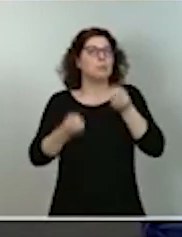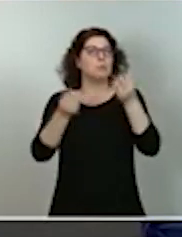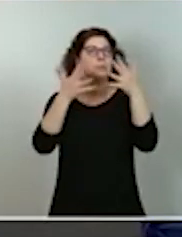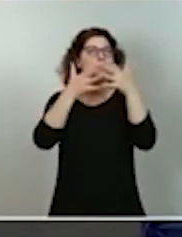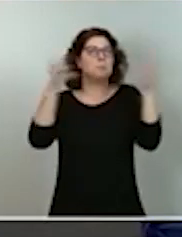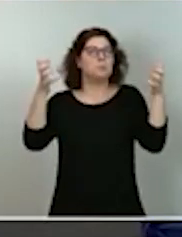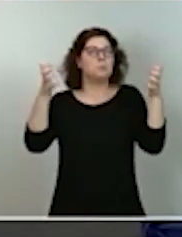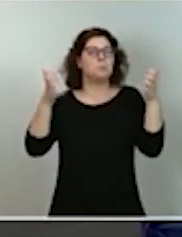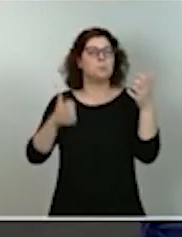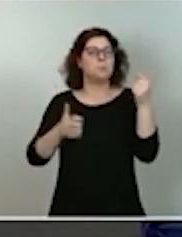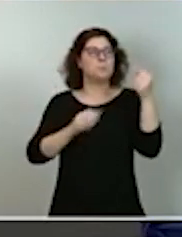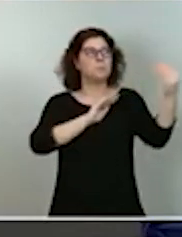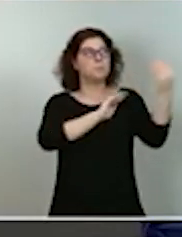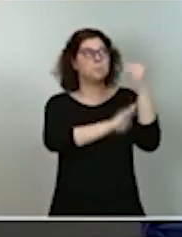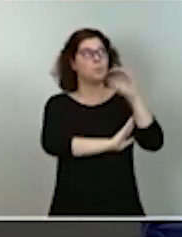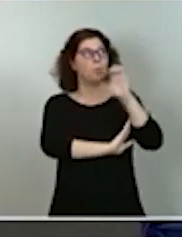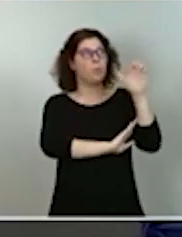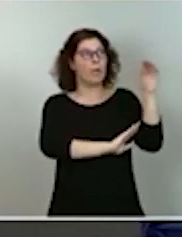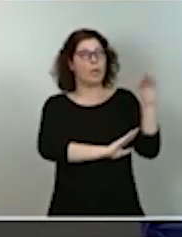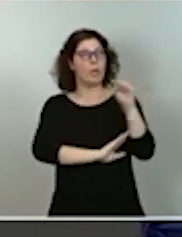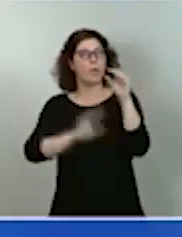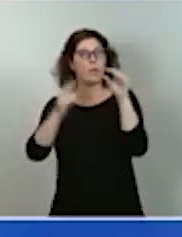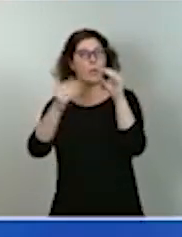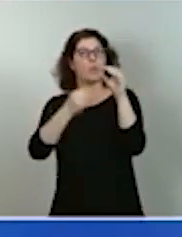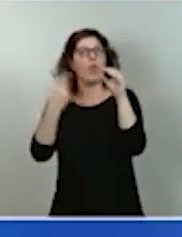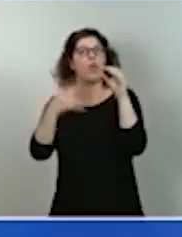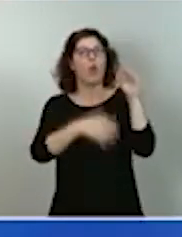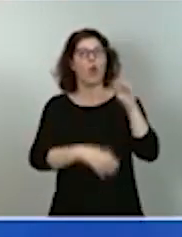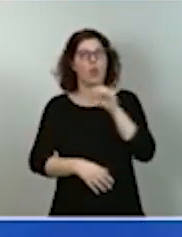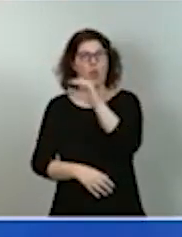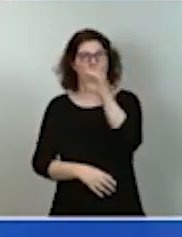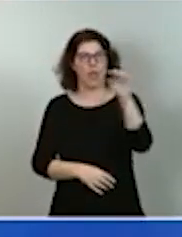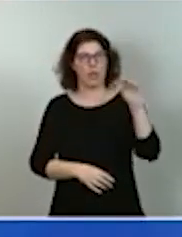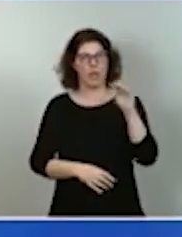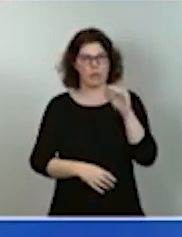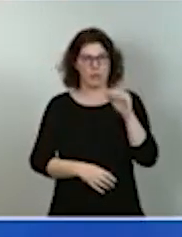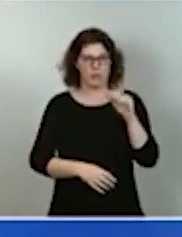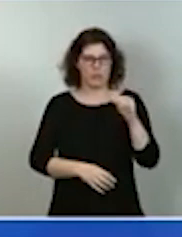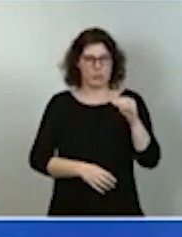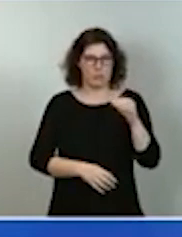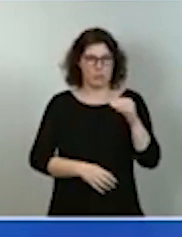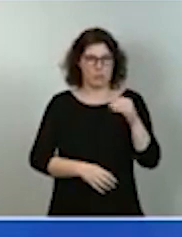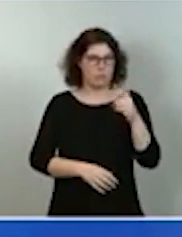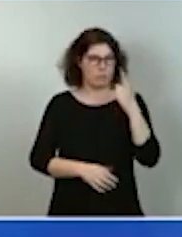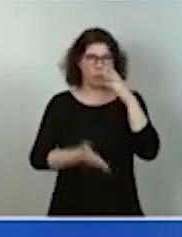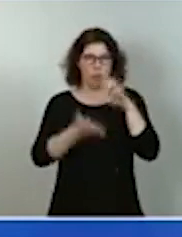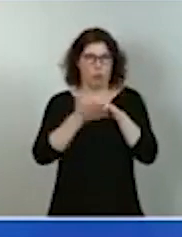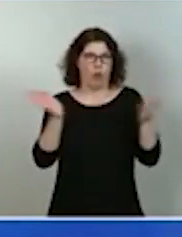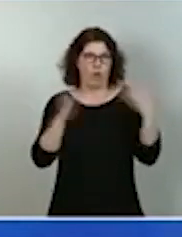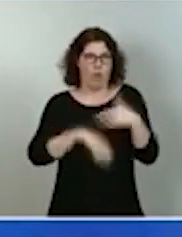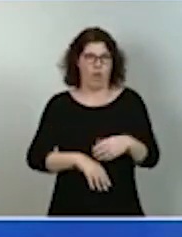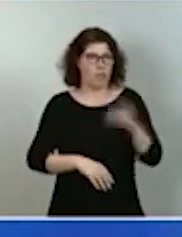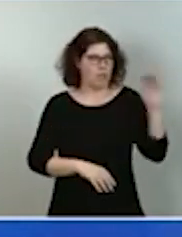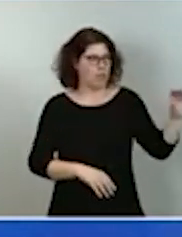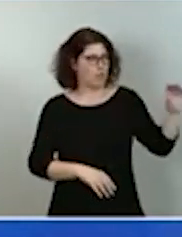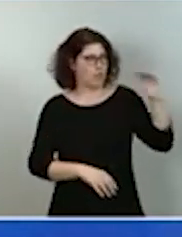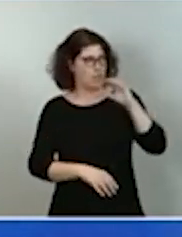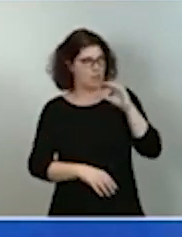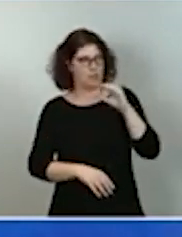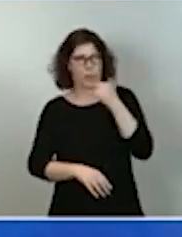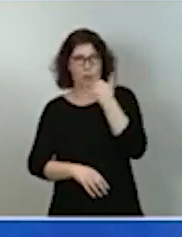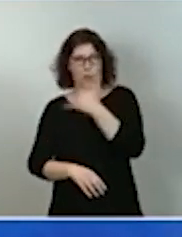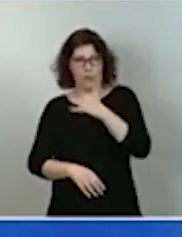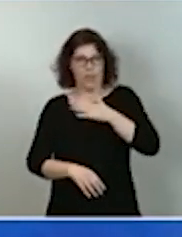europeos? Yo quiero decirles que no podemos tener ninguna duda respecto a la necesidad de superar las debilidades de nuestra estructura